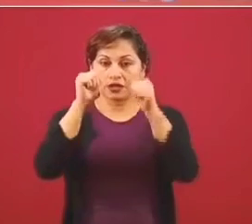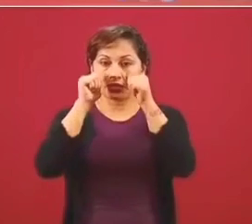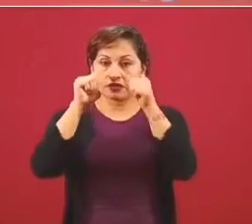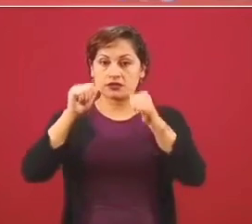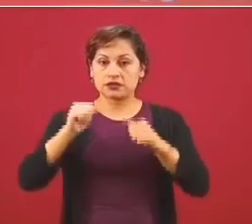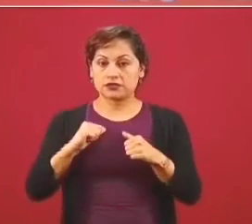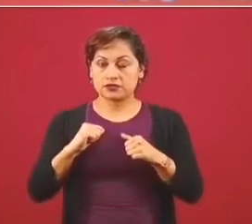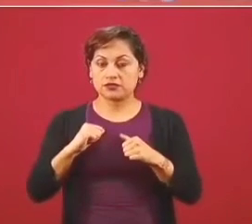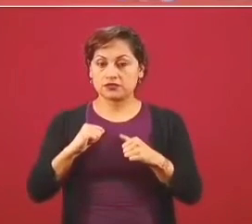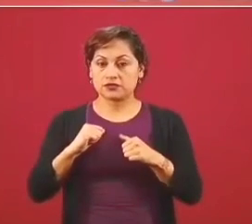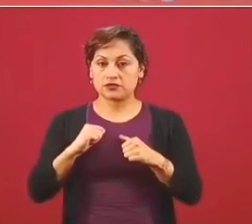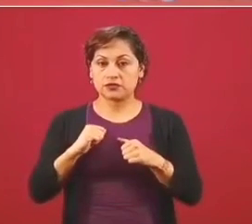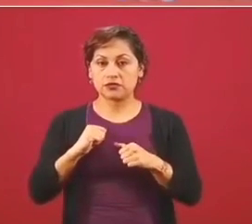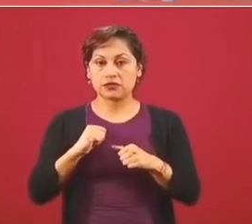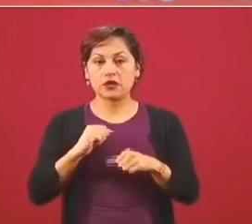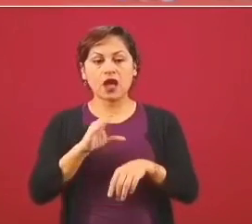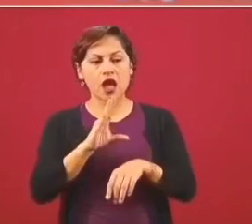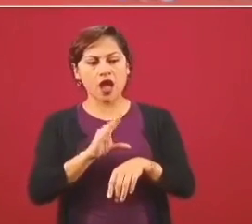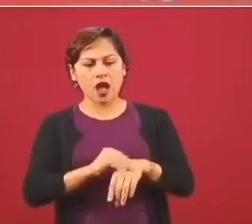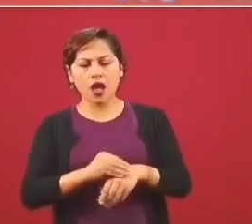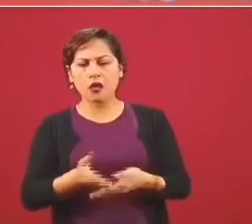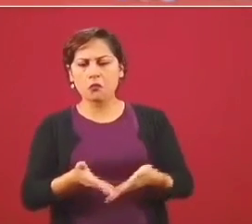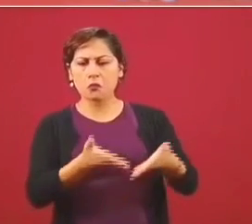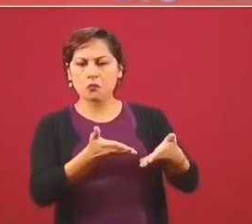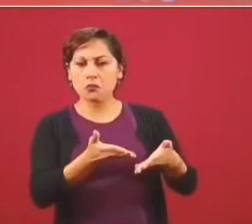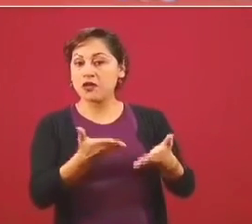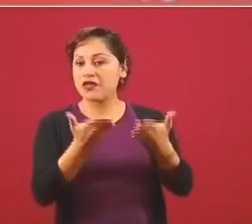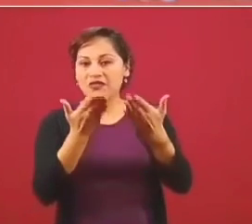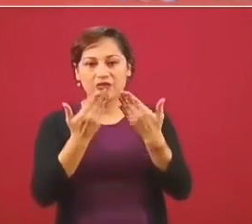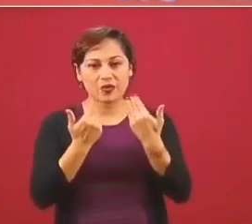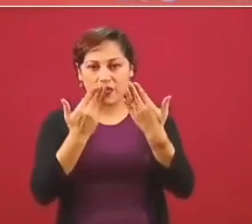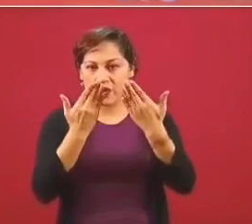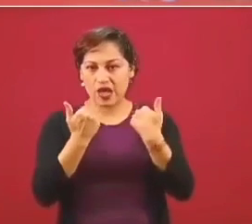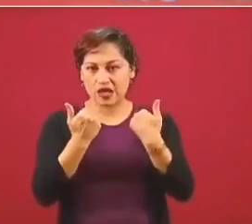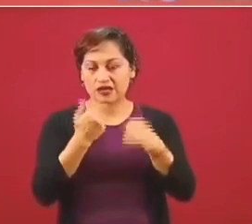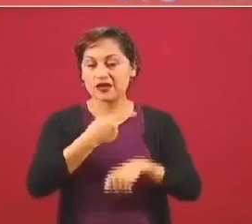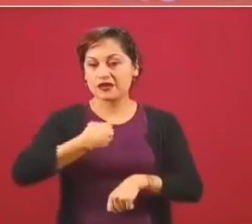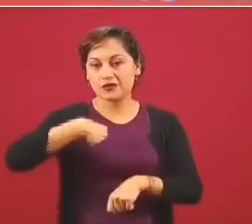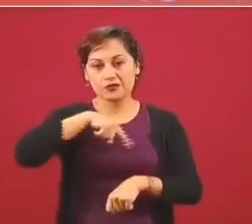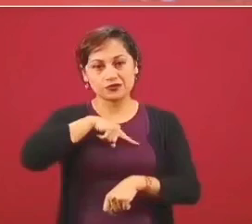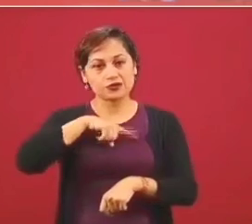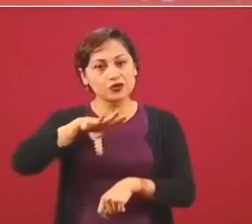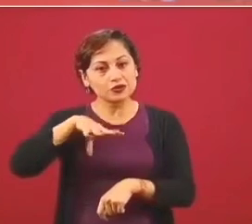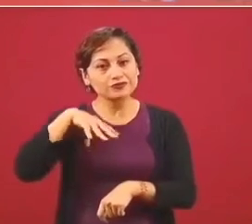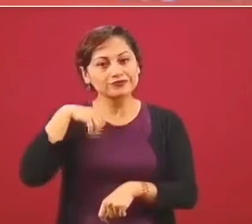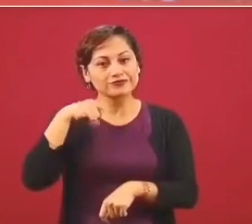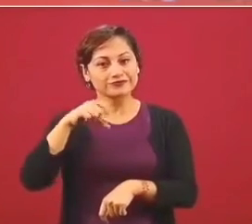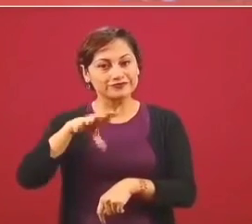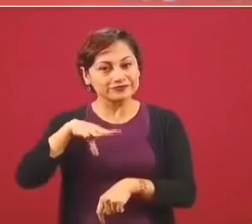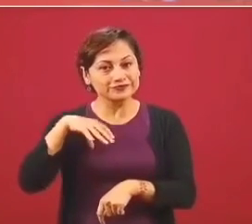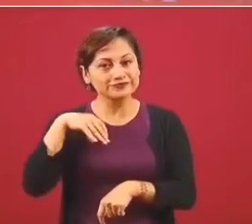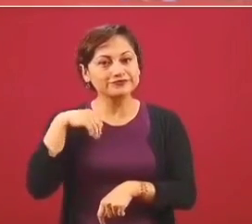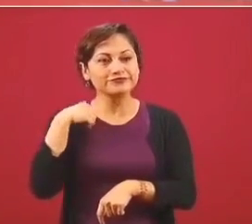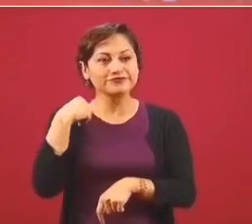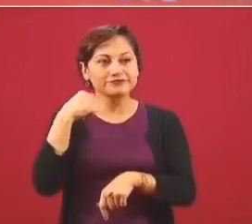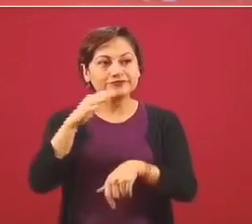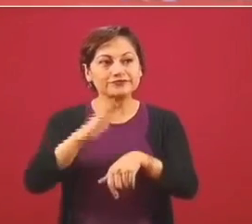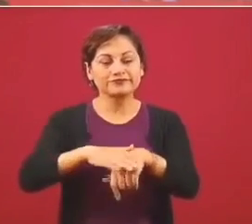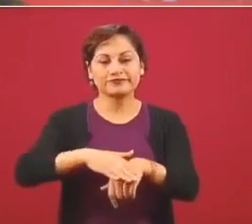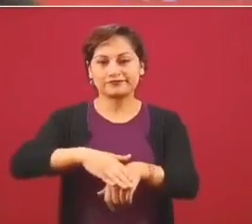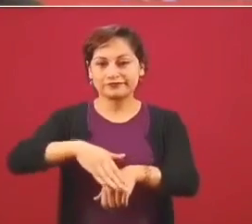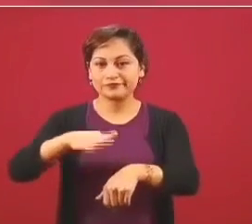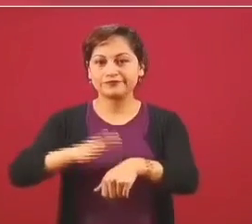somos muy perseverantes y que no